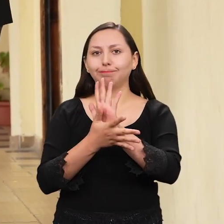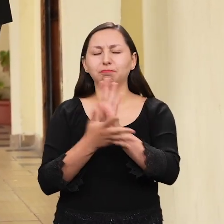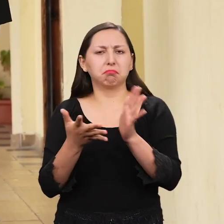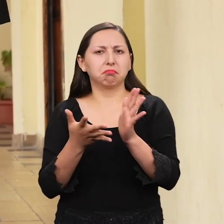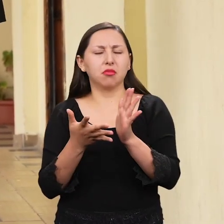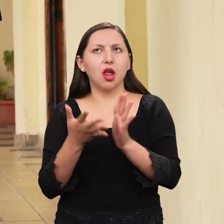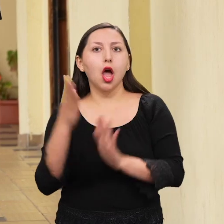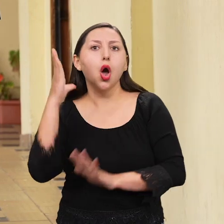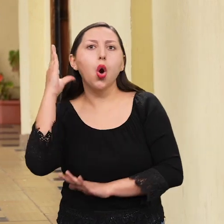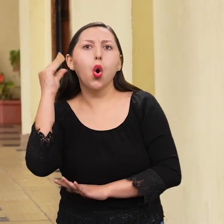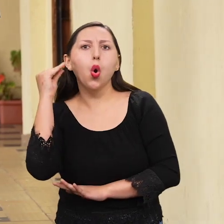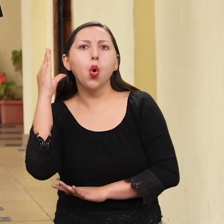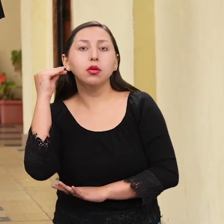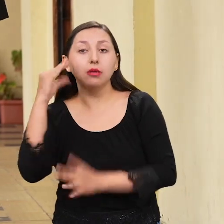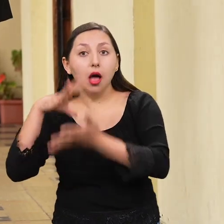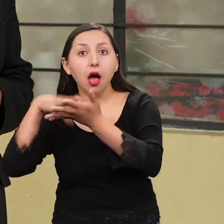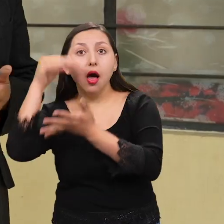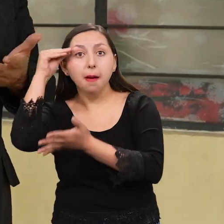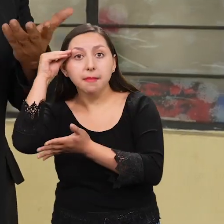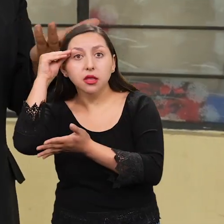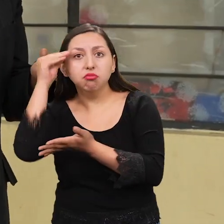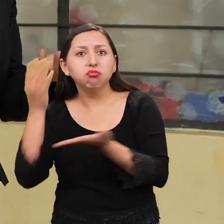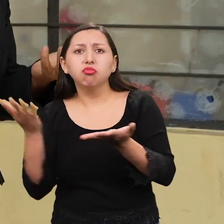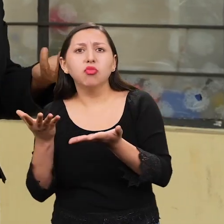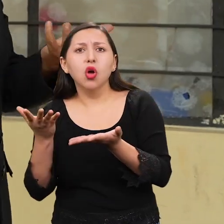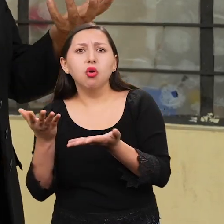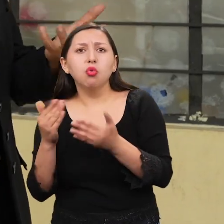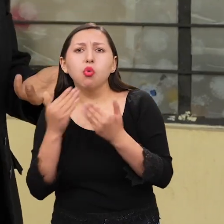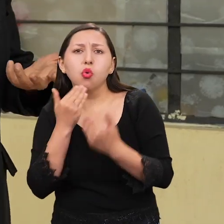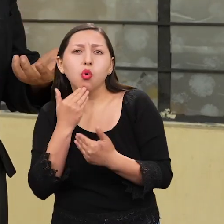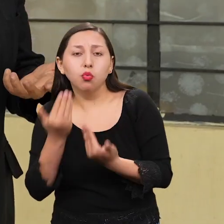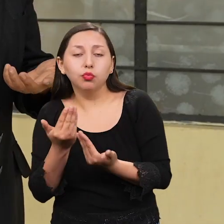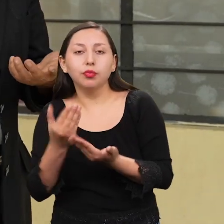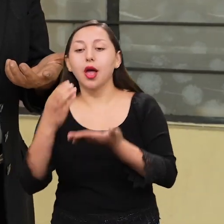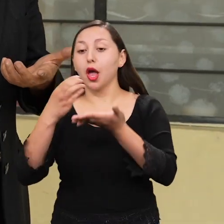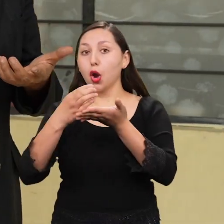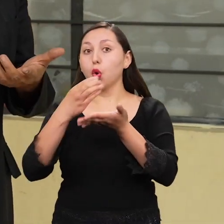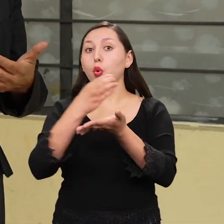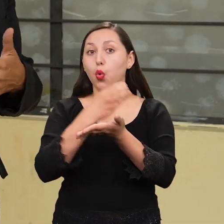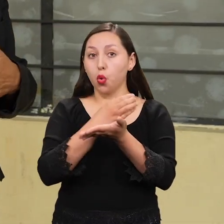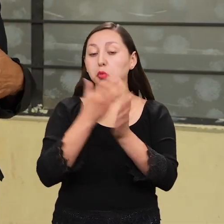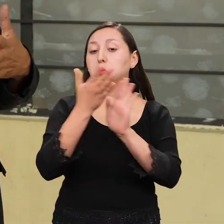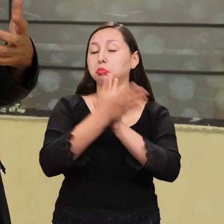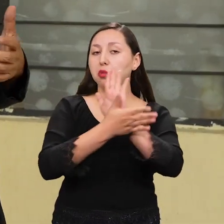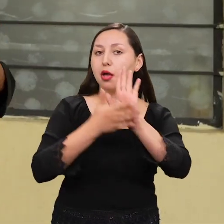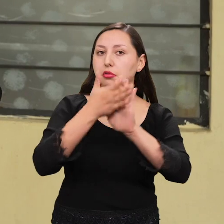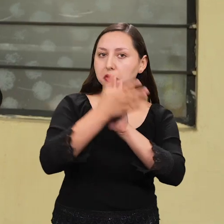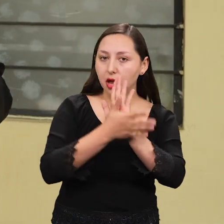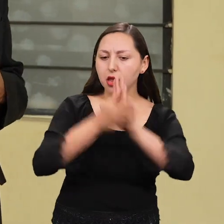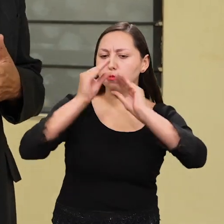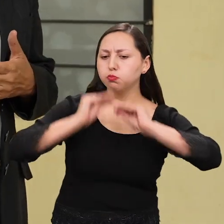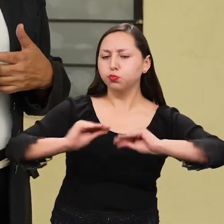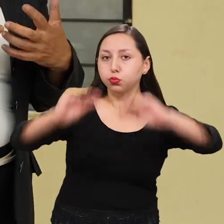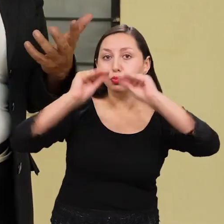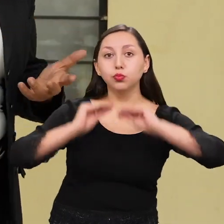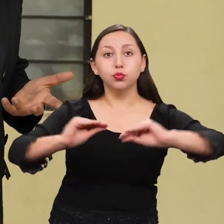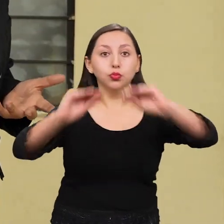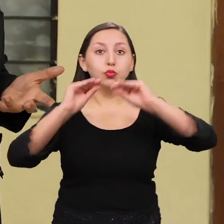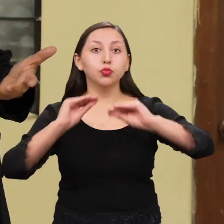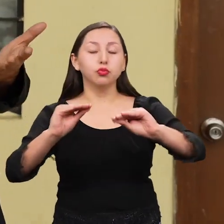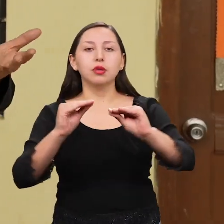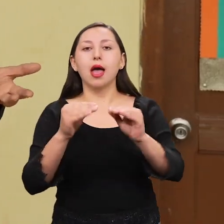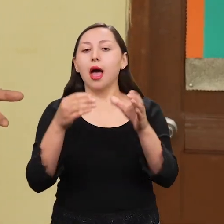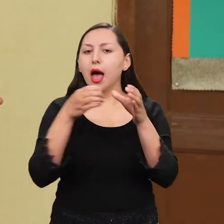¿dónde pueden aprender lengua de señas? Bueno, te comento que tenemos cursos de lengua de señas. Estamos haciendo aliados